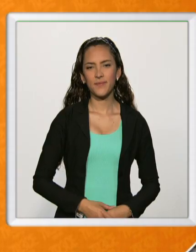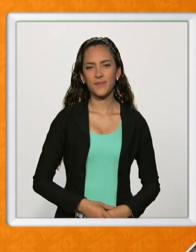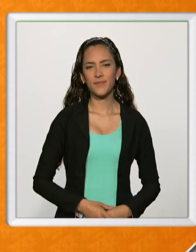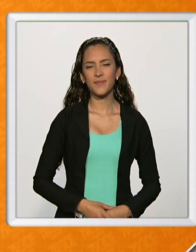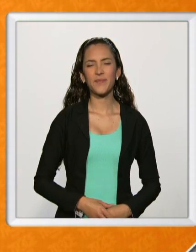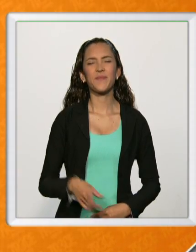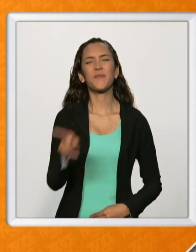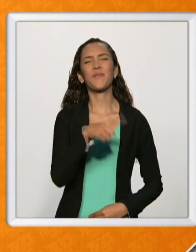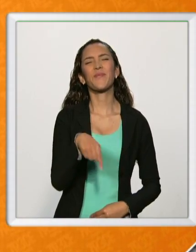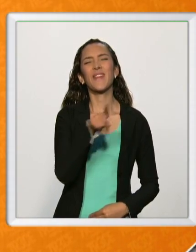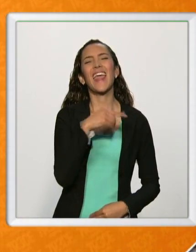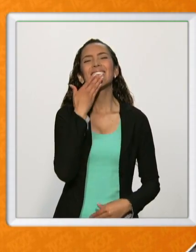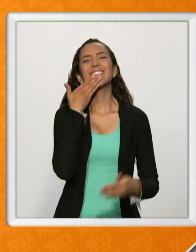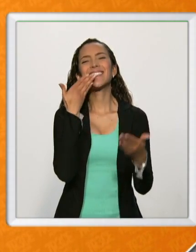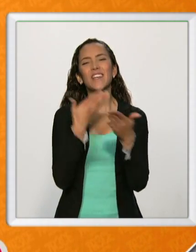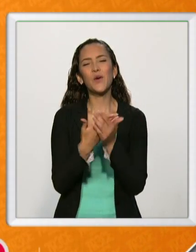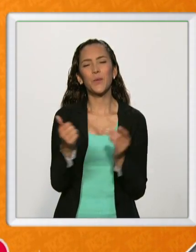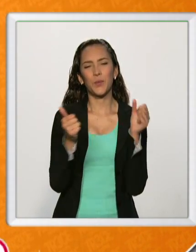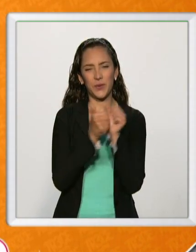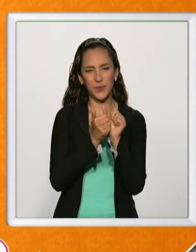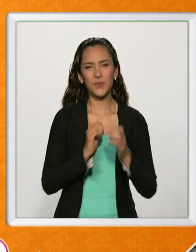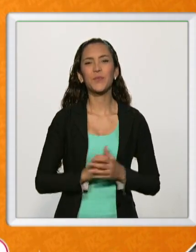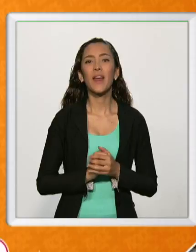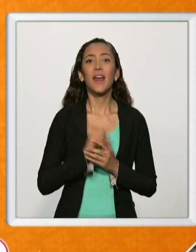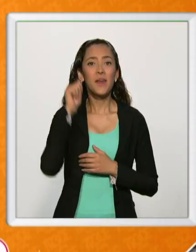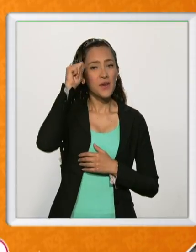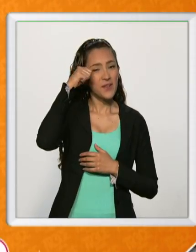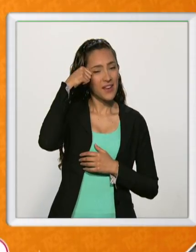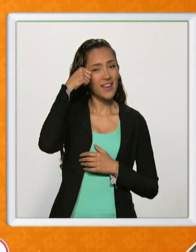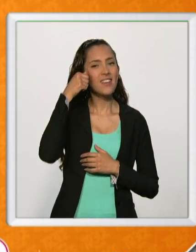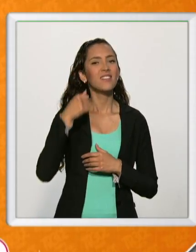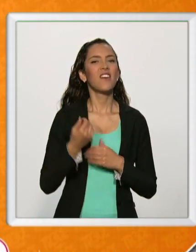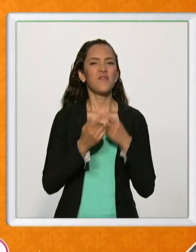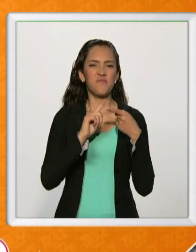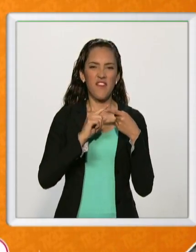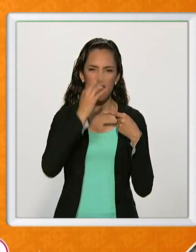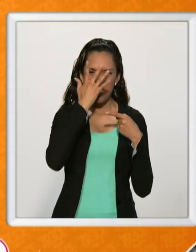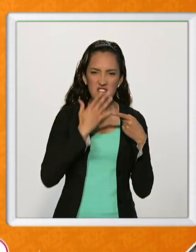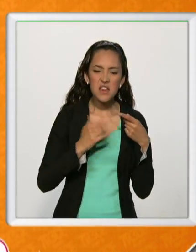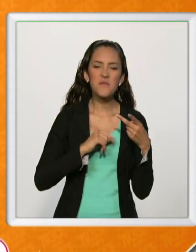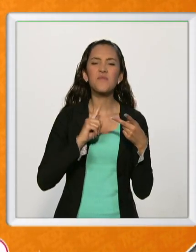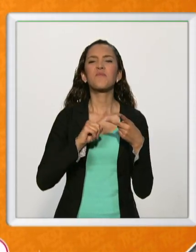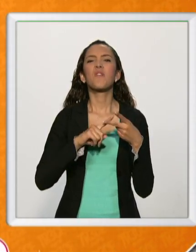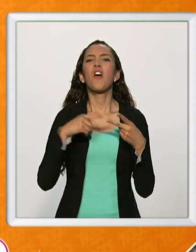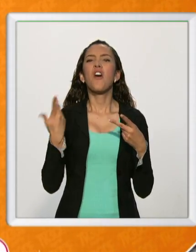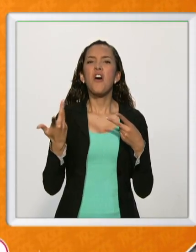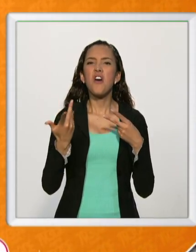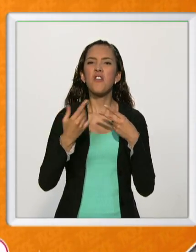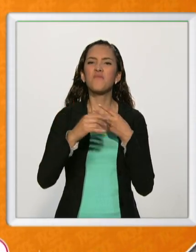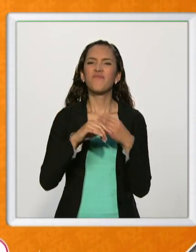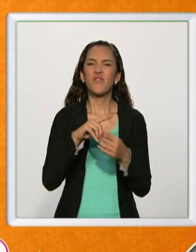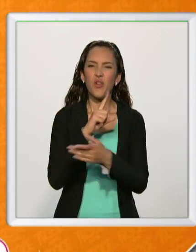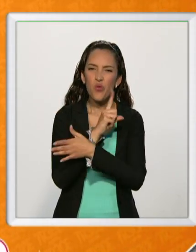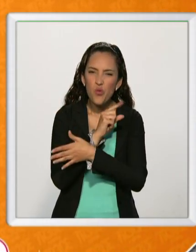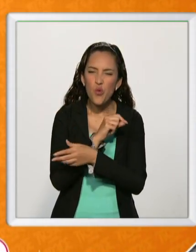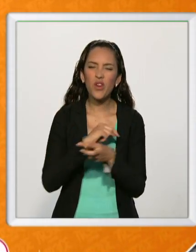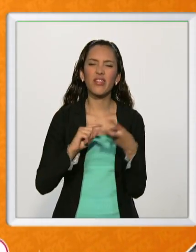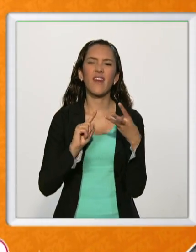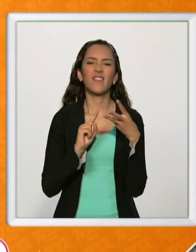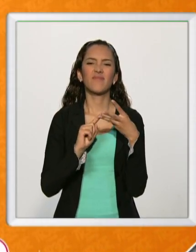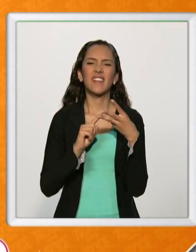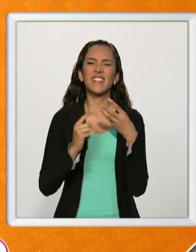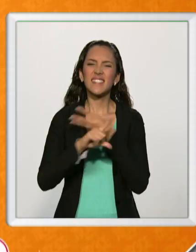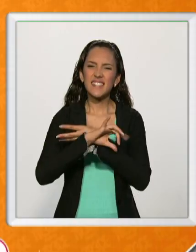A ustedes, muchas gracias por acompañarnos. Recuerde, estamos en Facebook, Twitter, Instagram. Tenemos